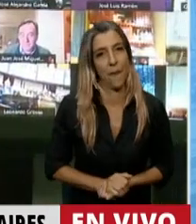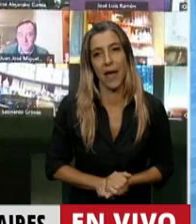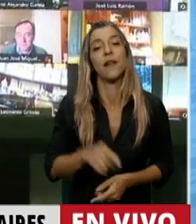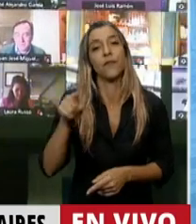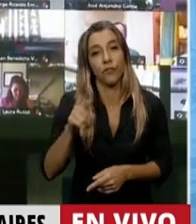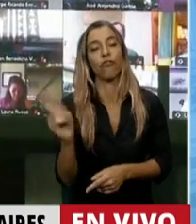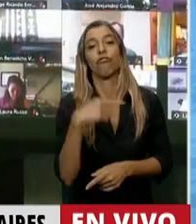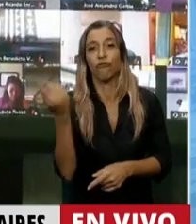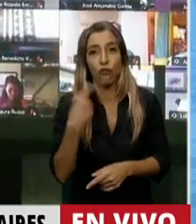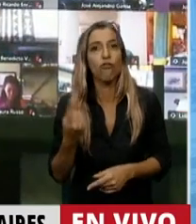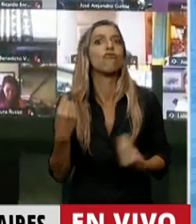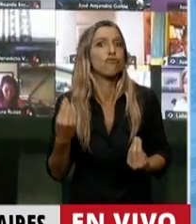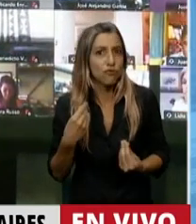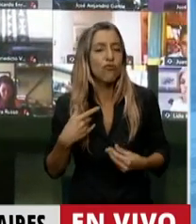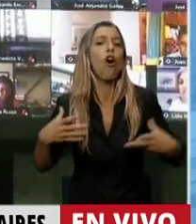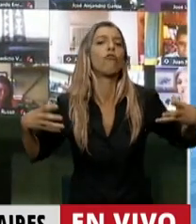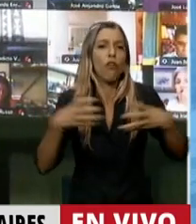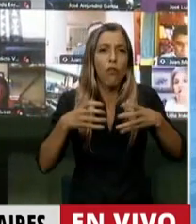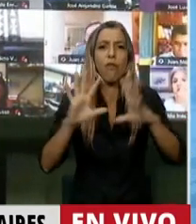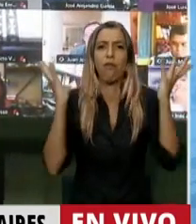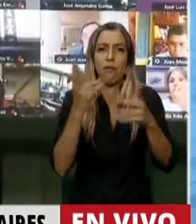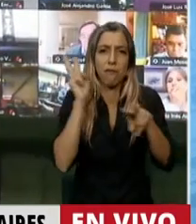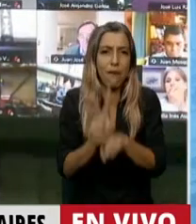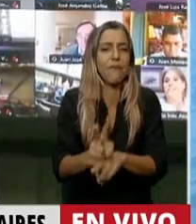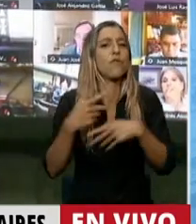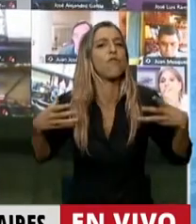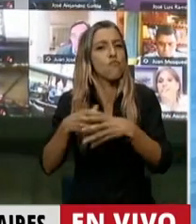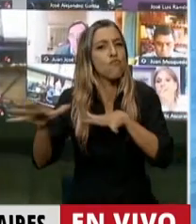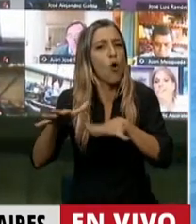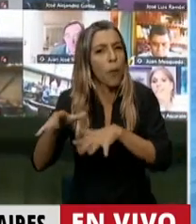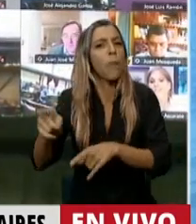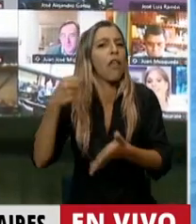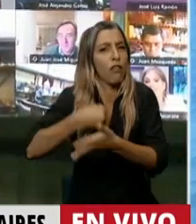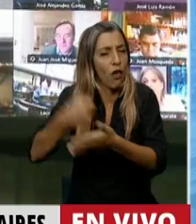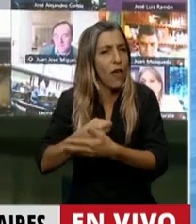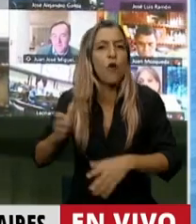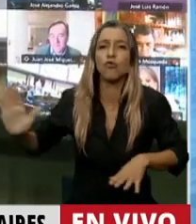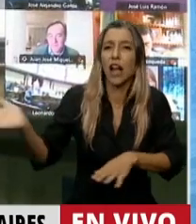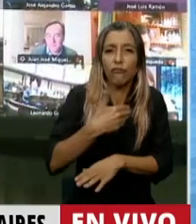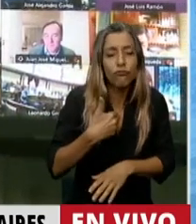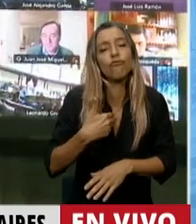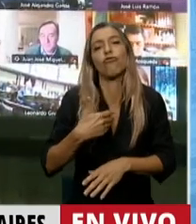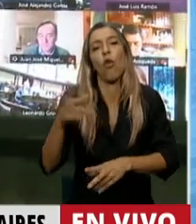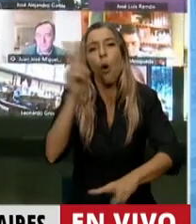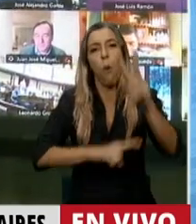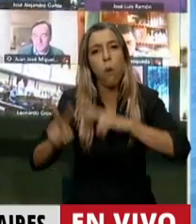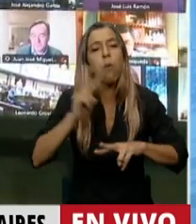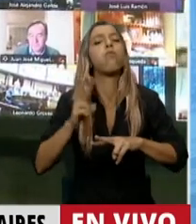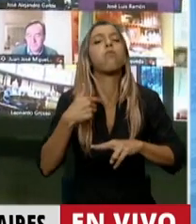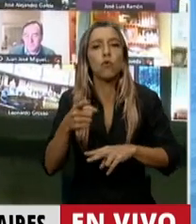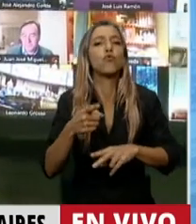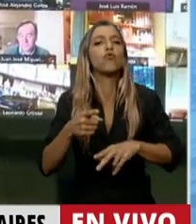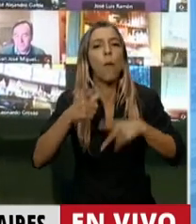asambleas ambientalistas, los que los movimientos independientes de lucha en este sentido derrotan con su